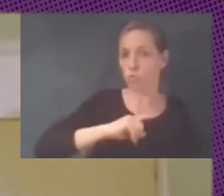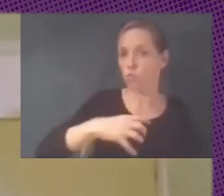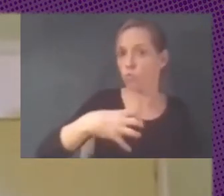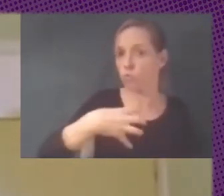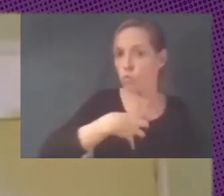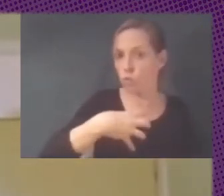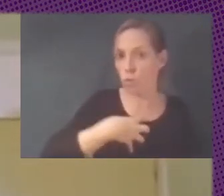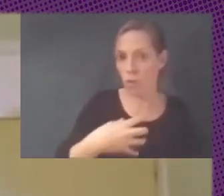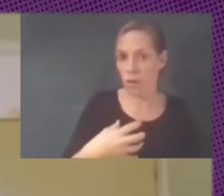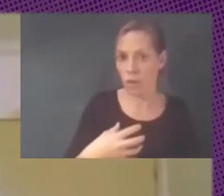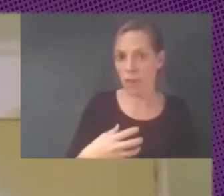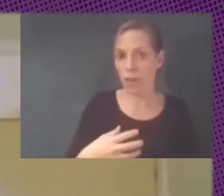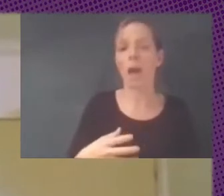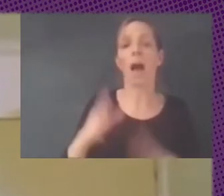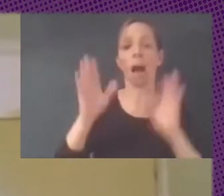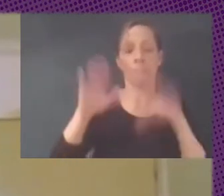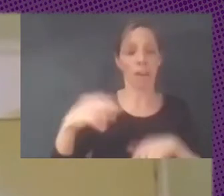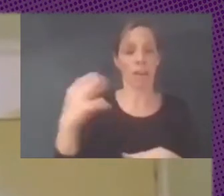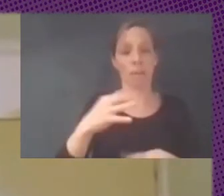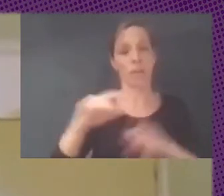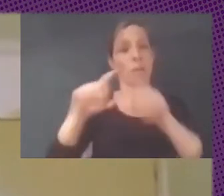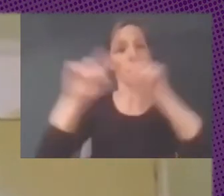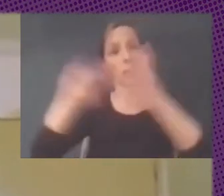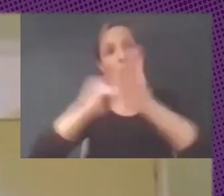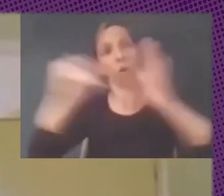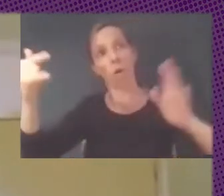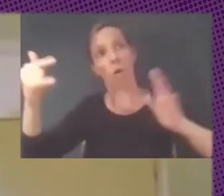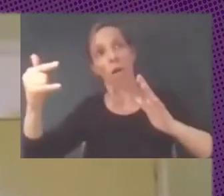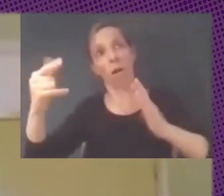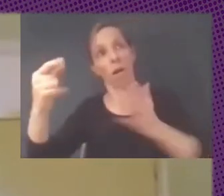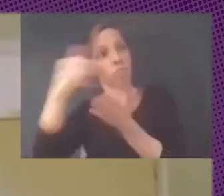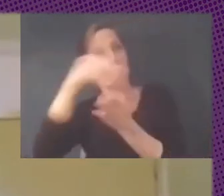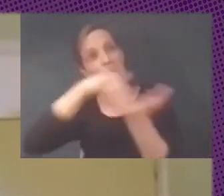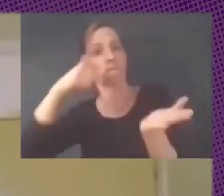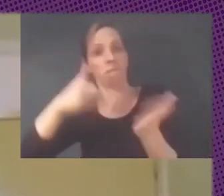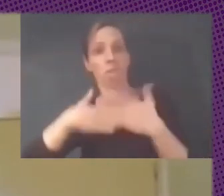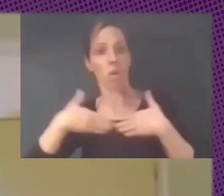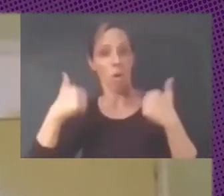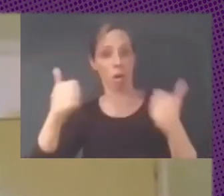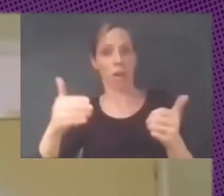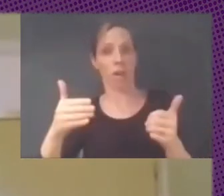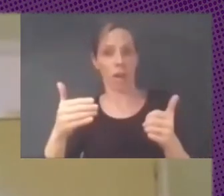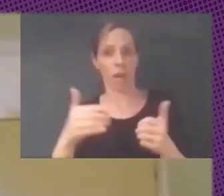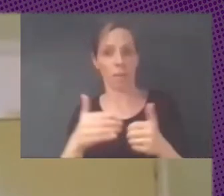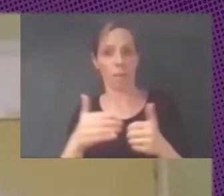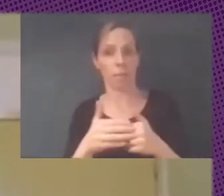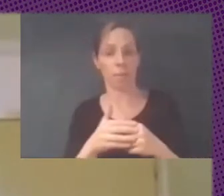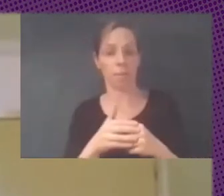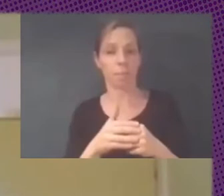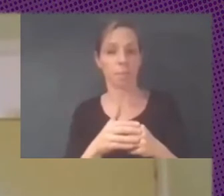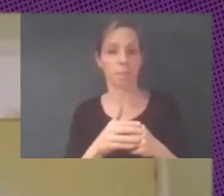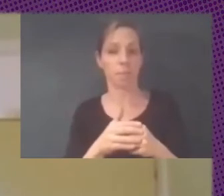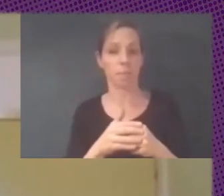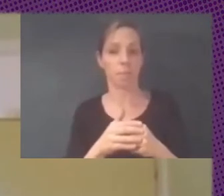cobran lo que quieren ellos dicen cuándo tú tienes que cambiar